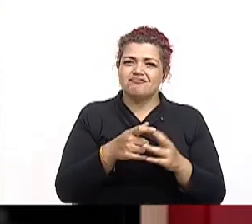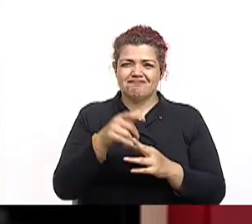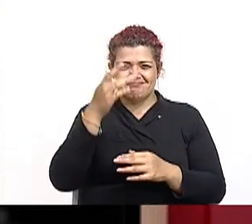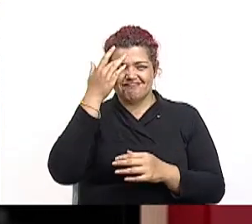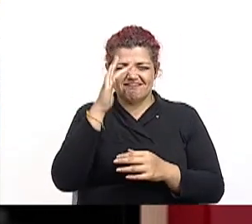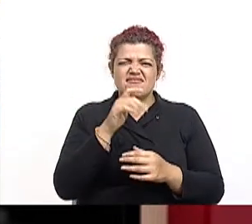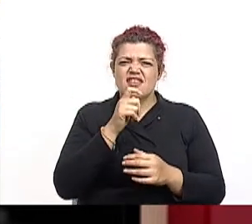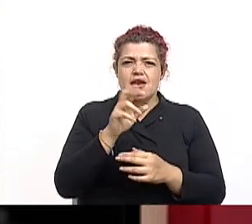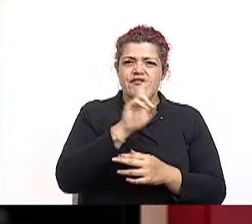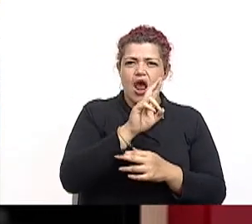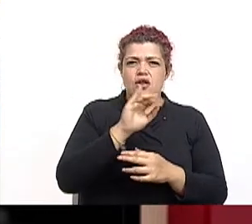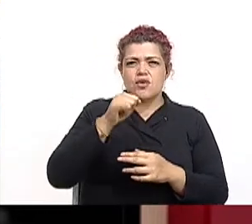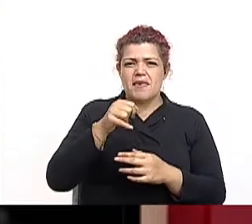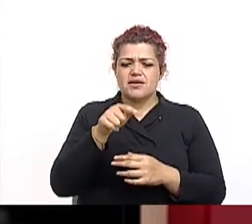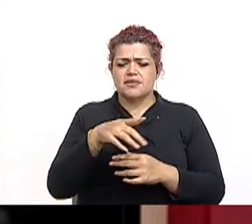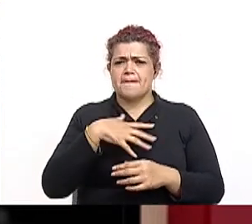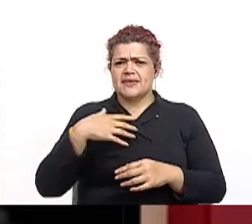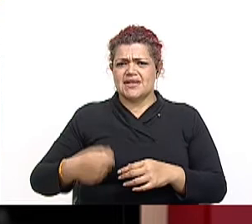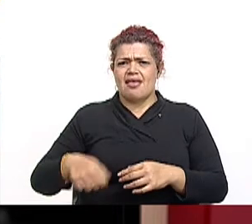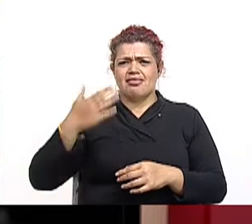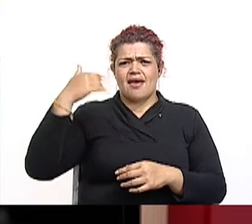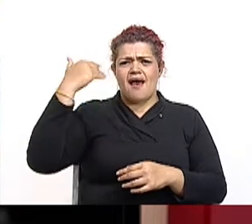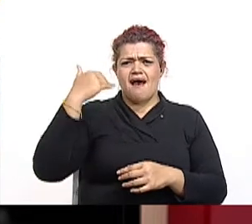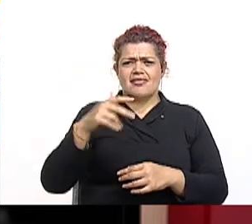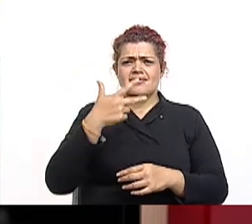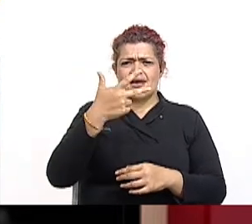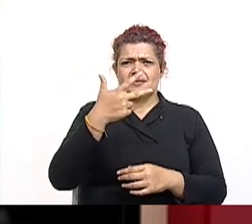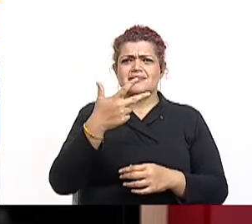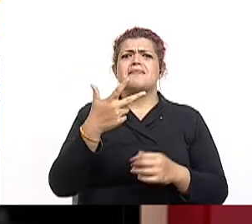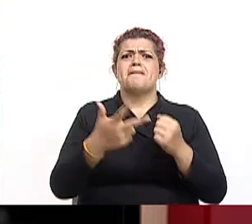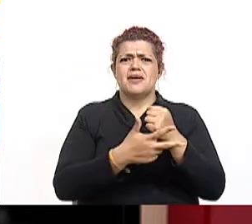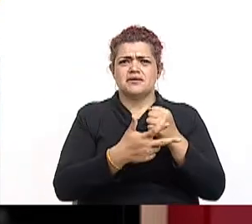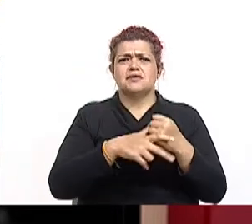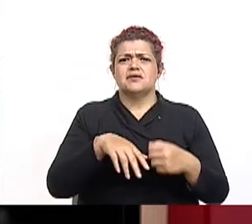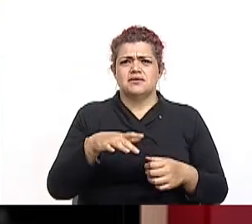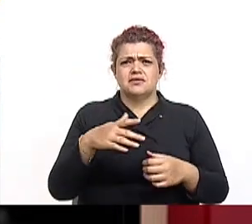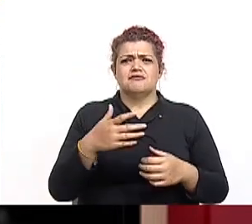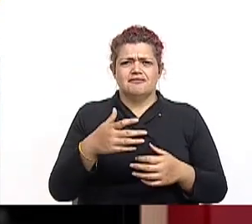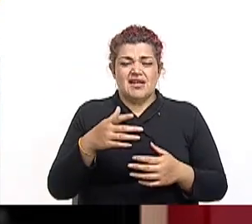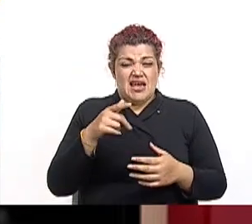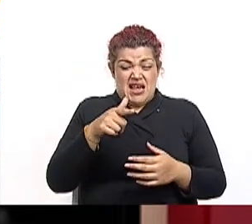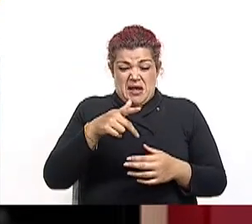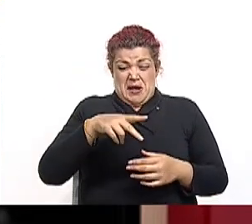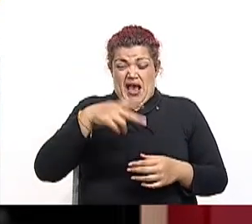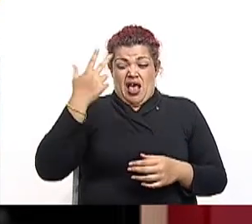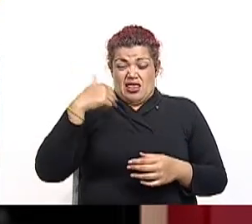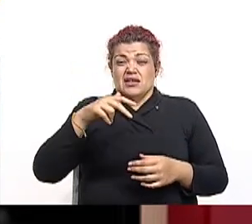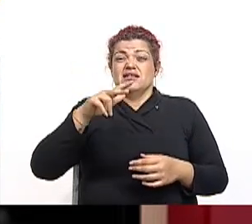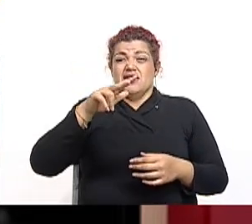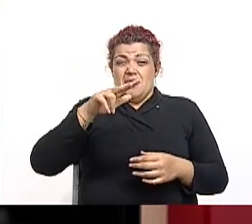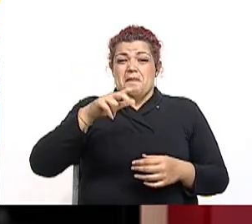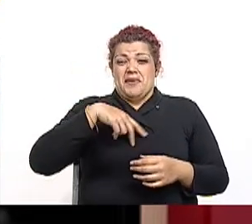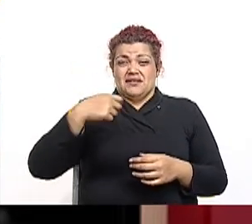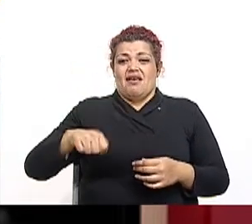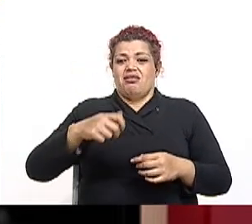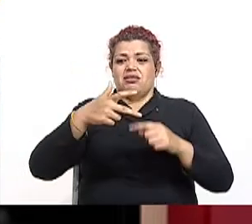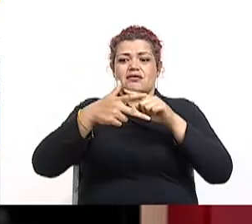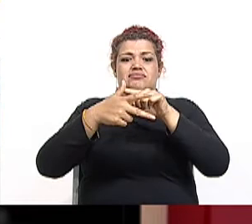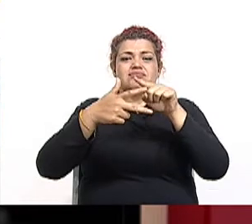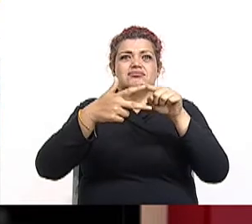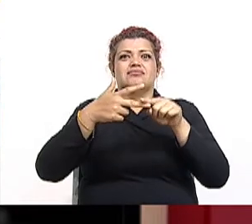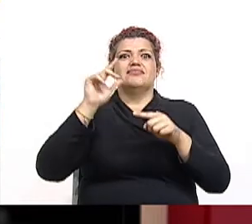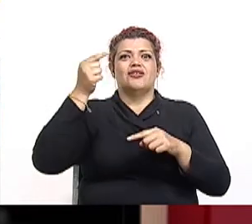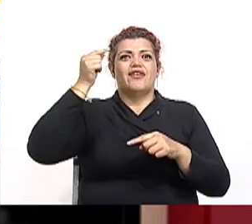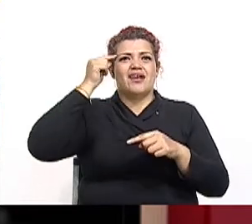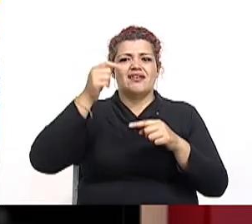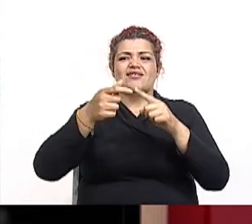hombre, presidente tres veces de la República y presidente también de los tres poderes del Estado. Y en el equipo reformista